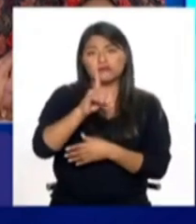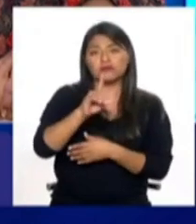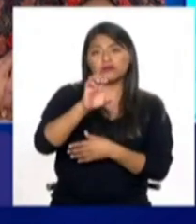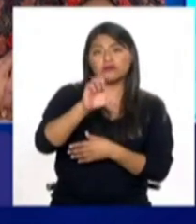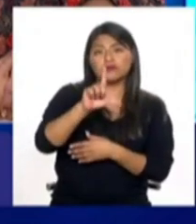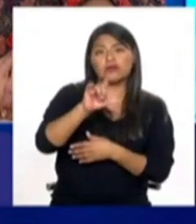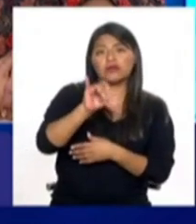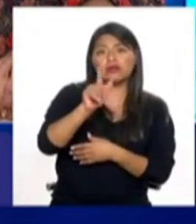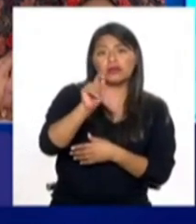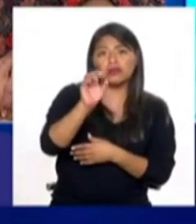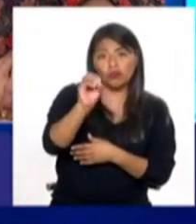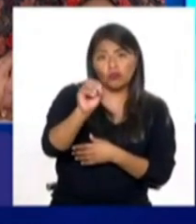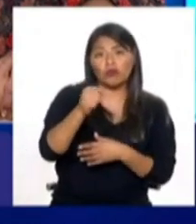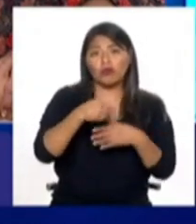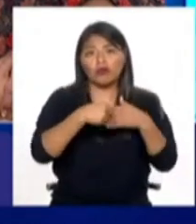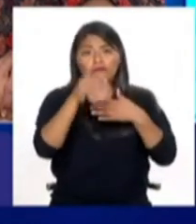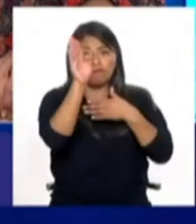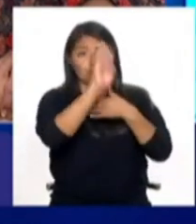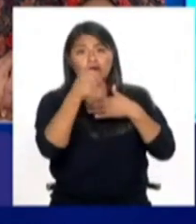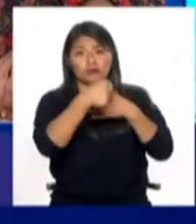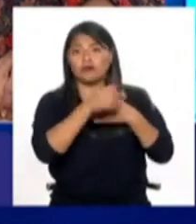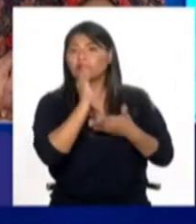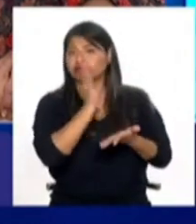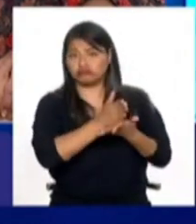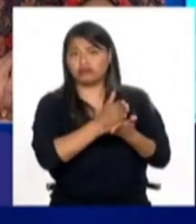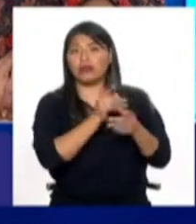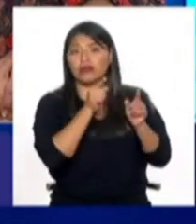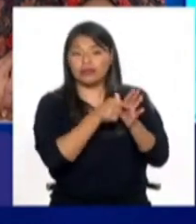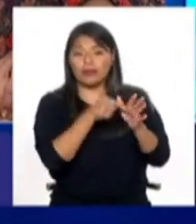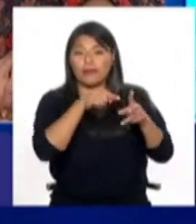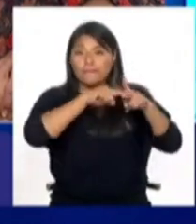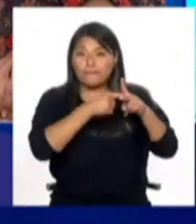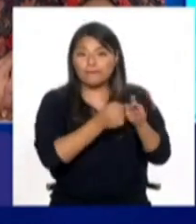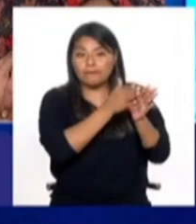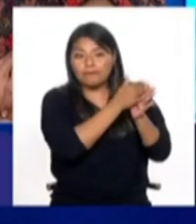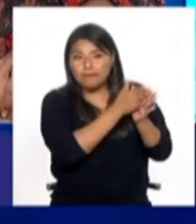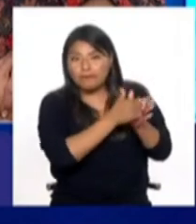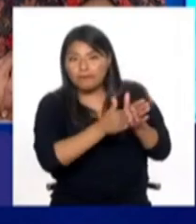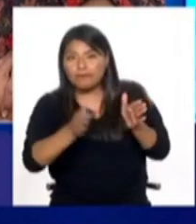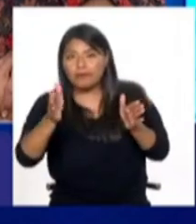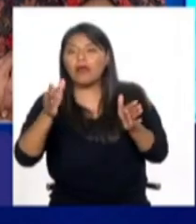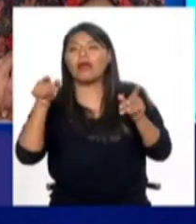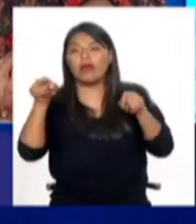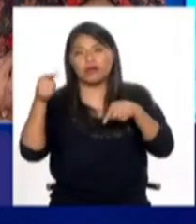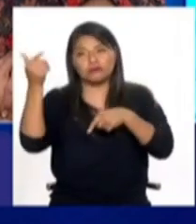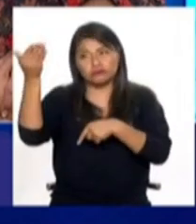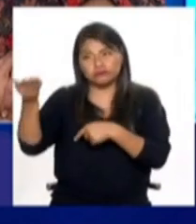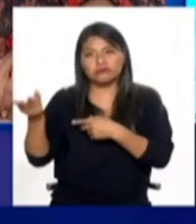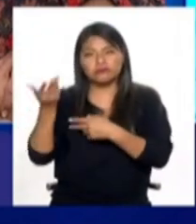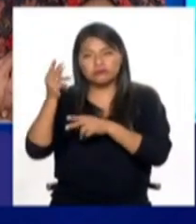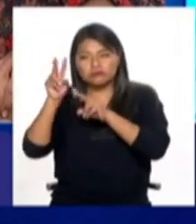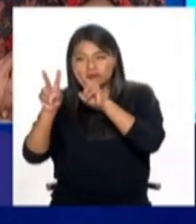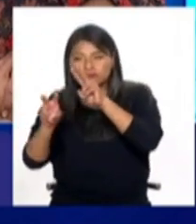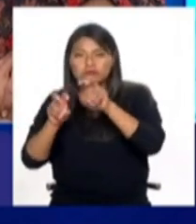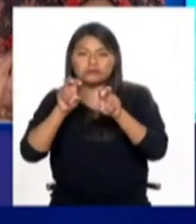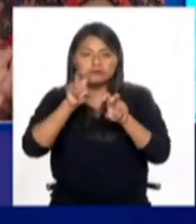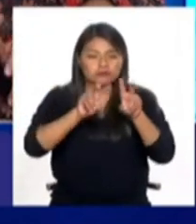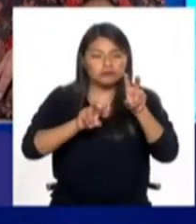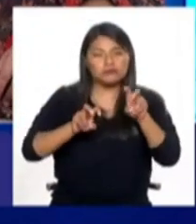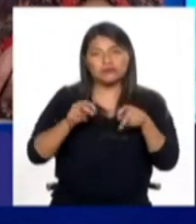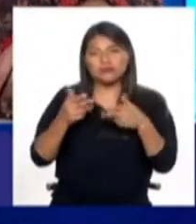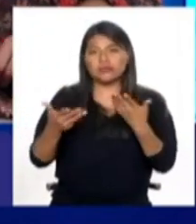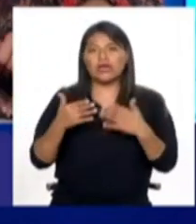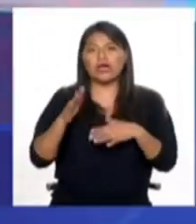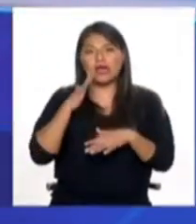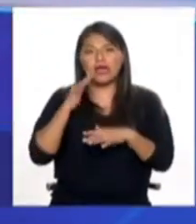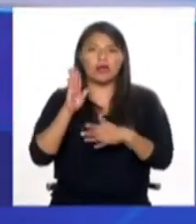este acto es configurado como delito, y que a partir de eso empiece la negociación, la investigación, el ver una